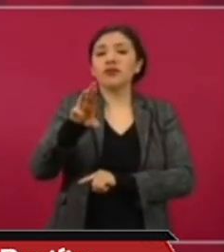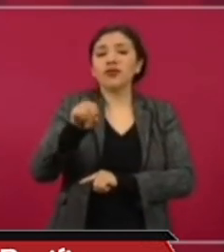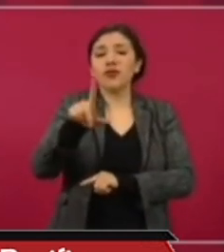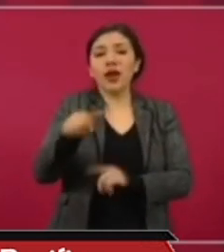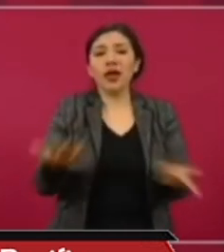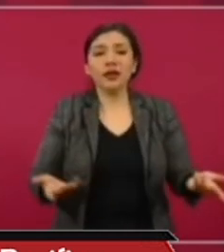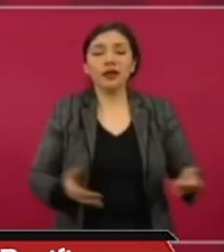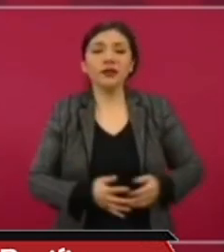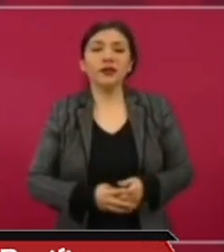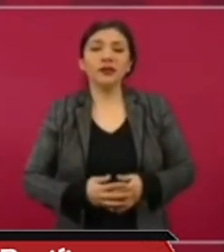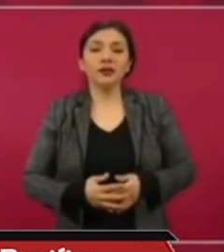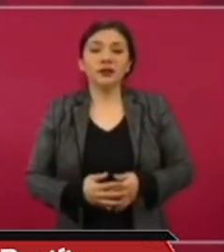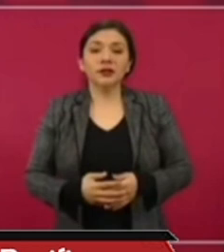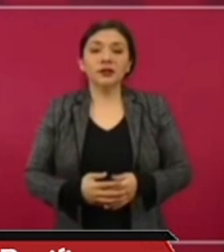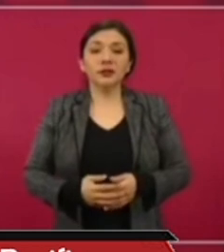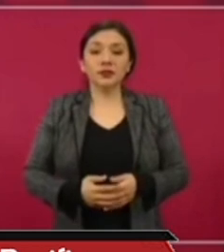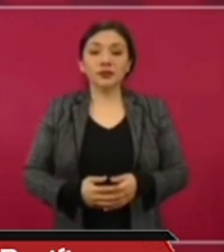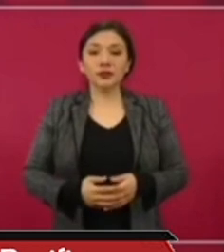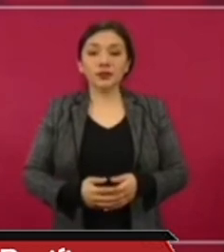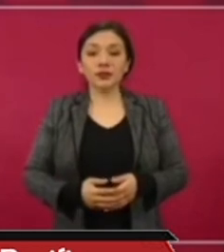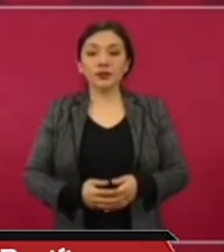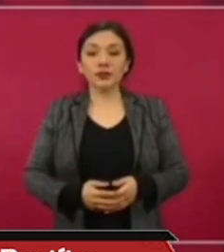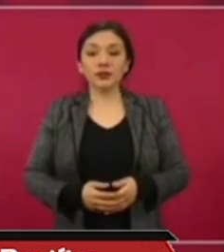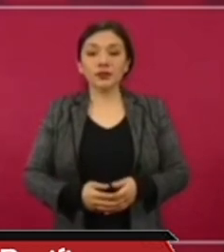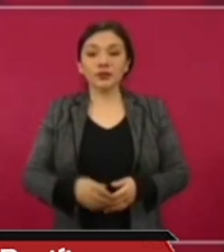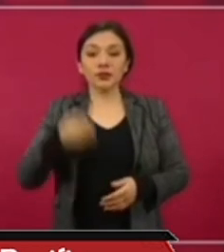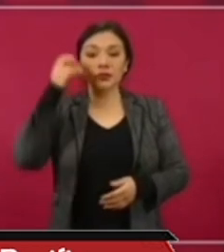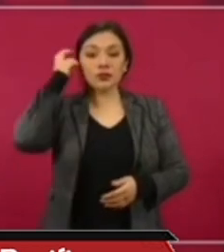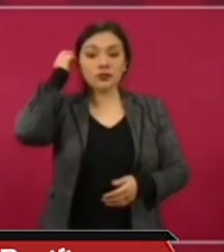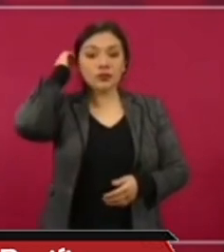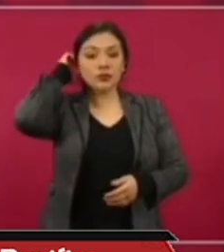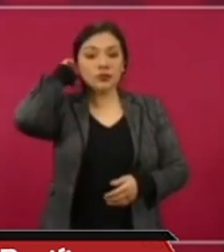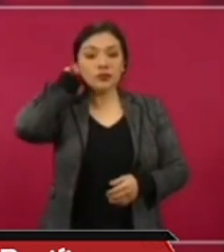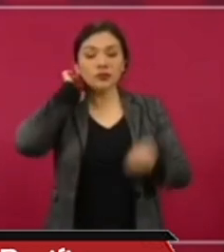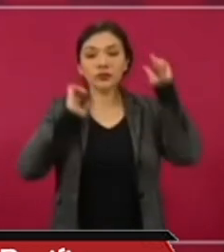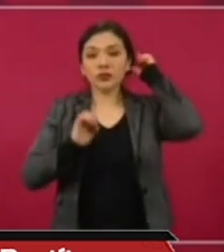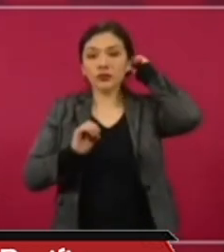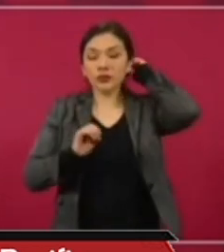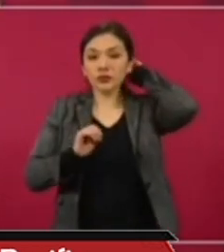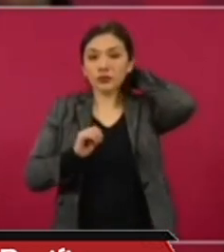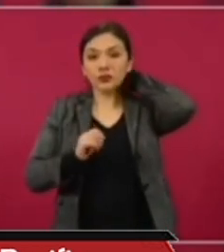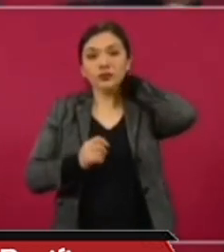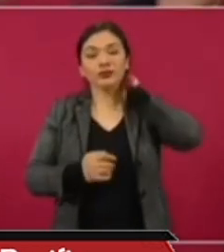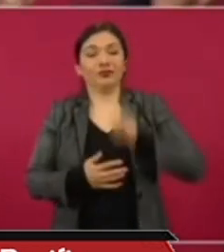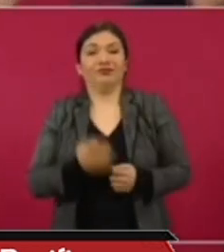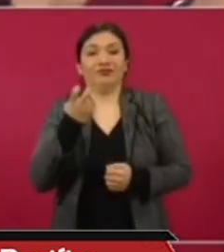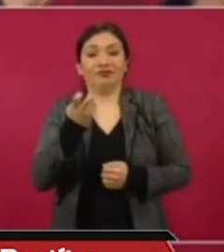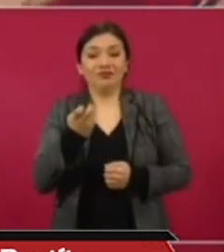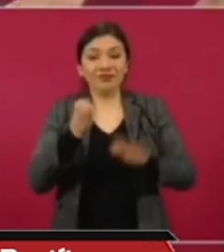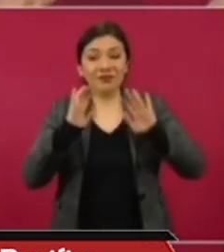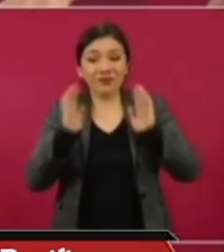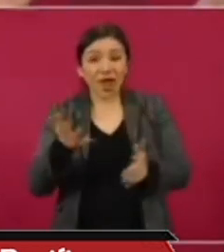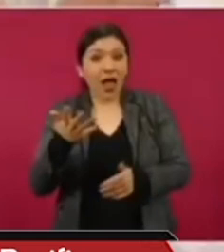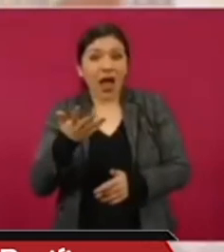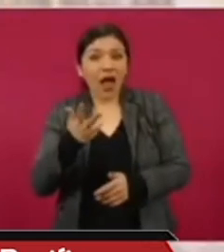ya no existe ahí